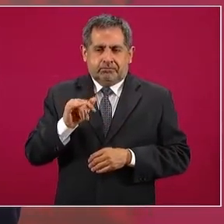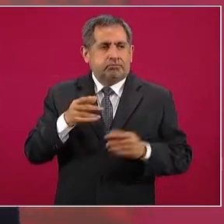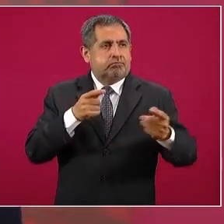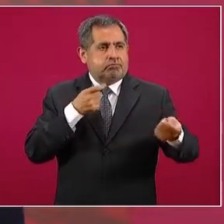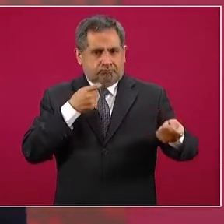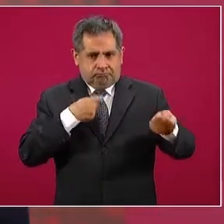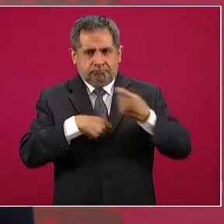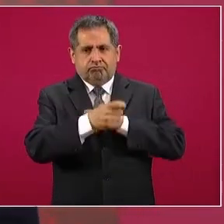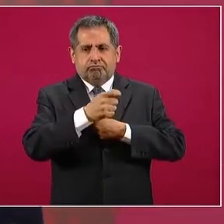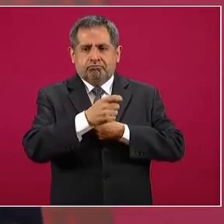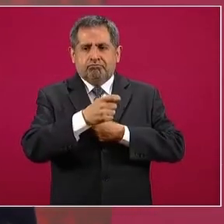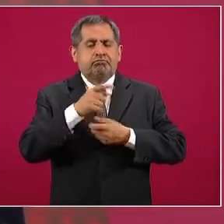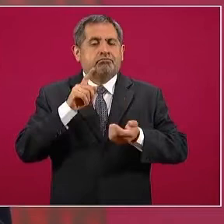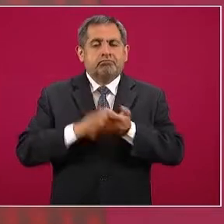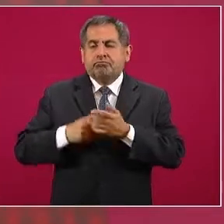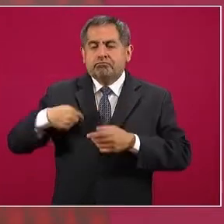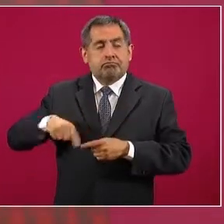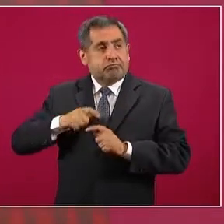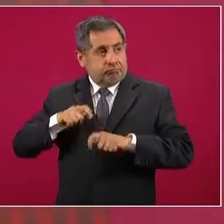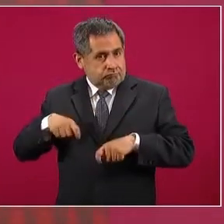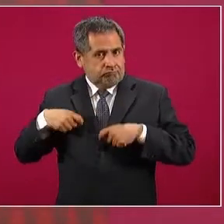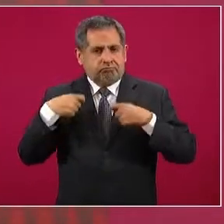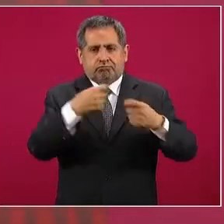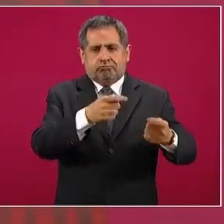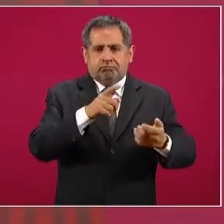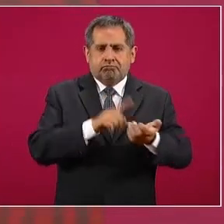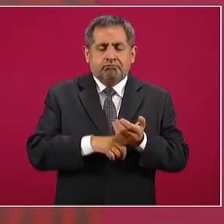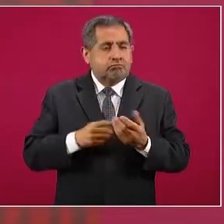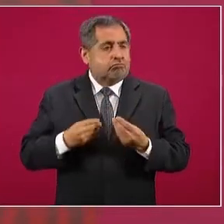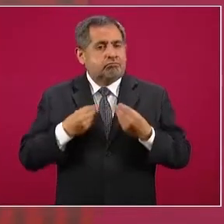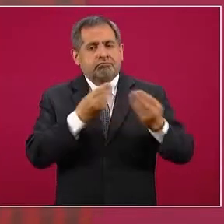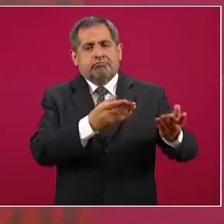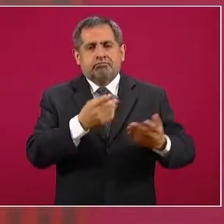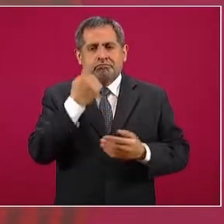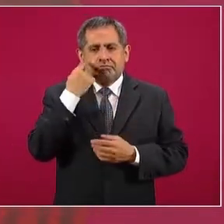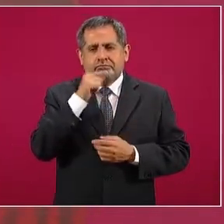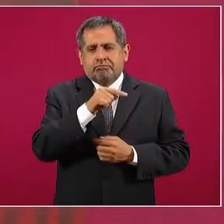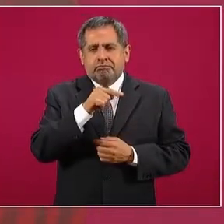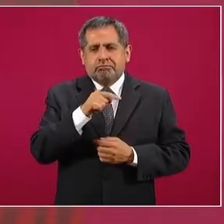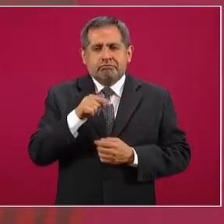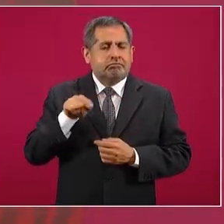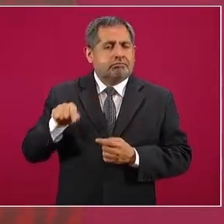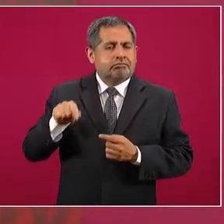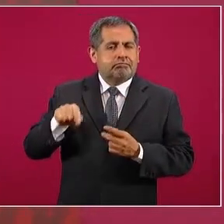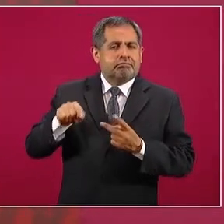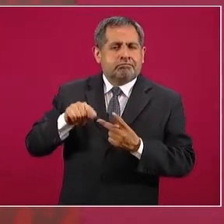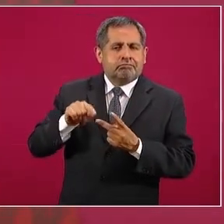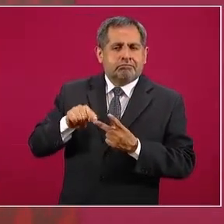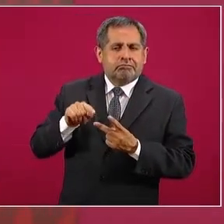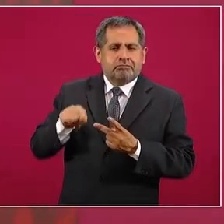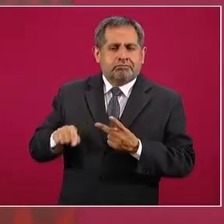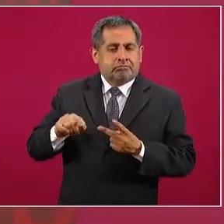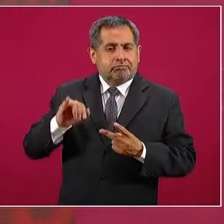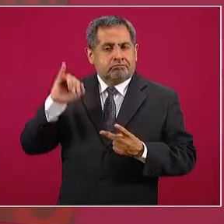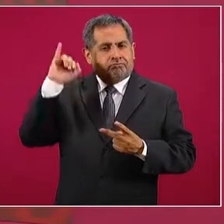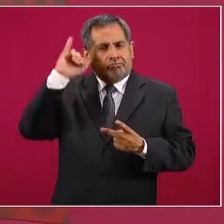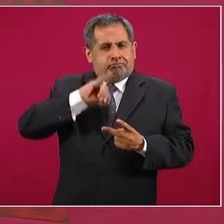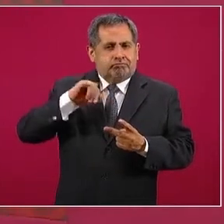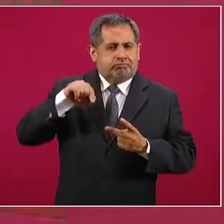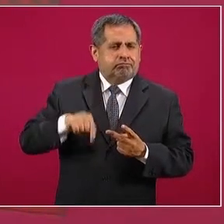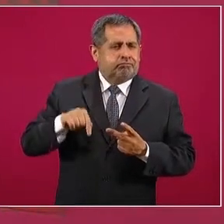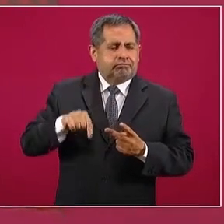para que nosotros les mandáramos a un jefe de